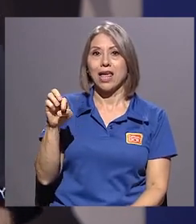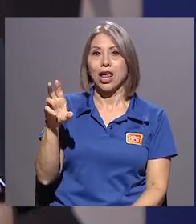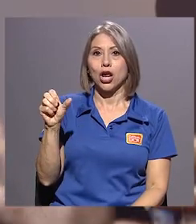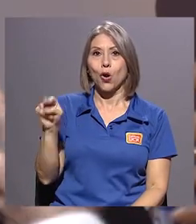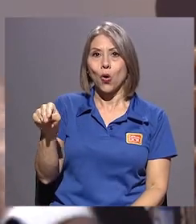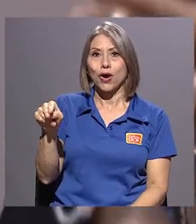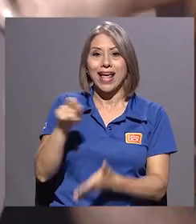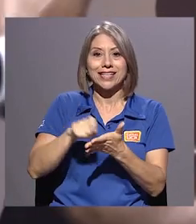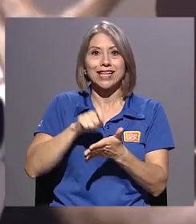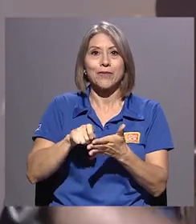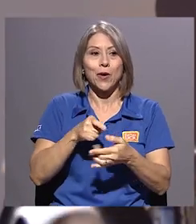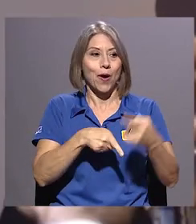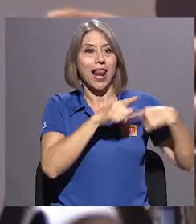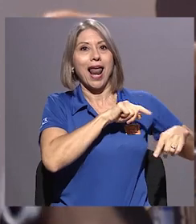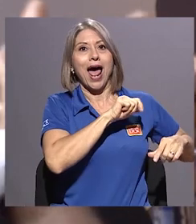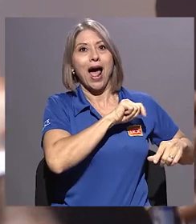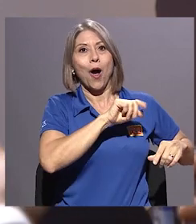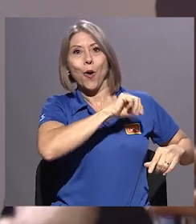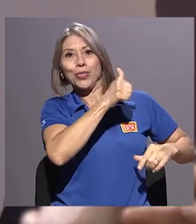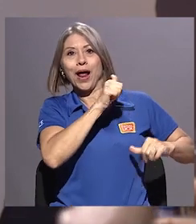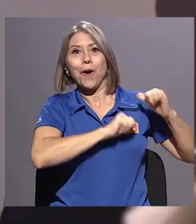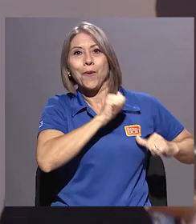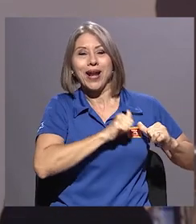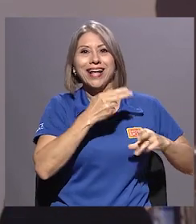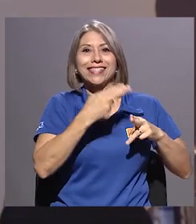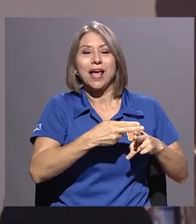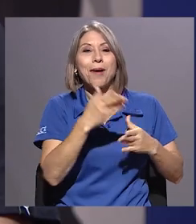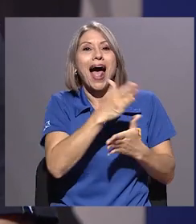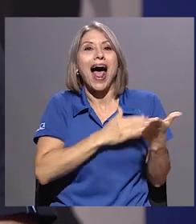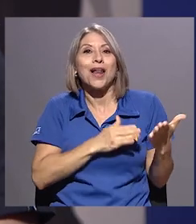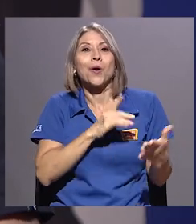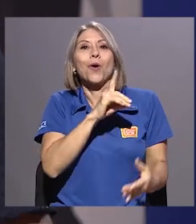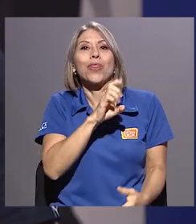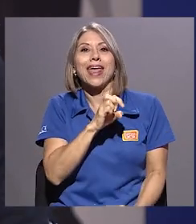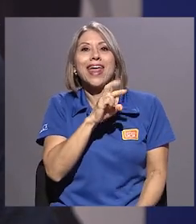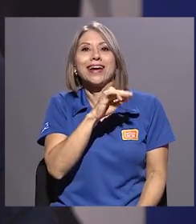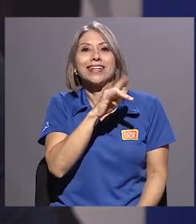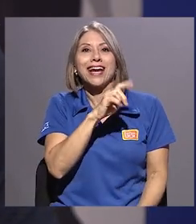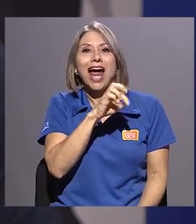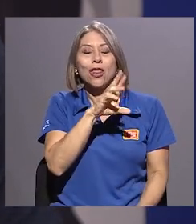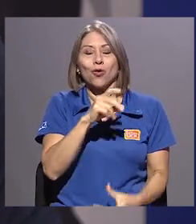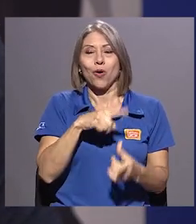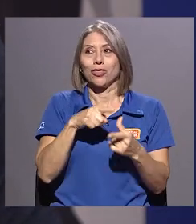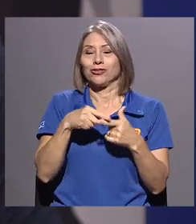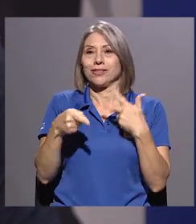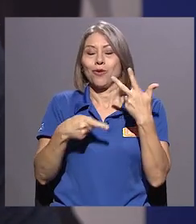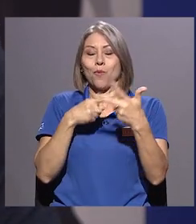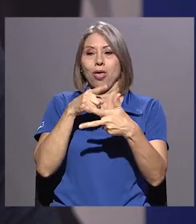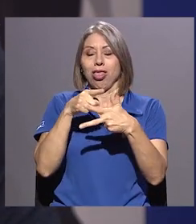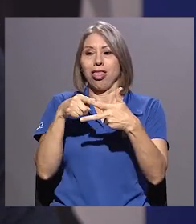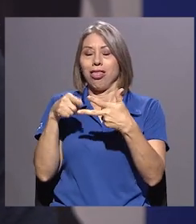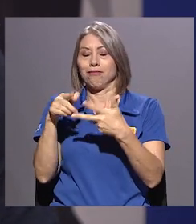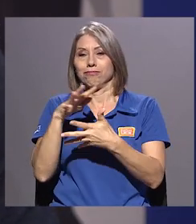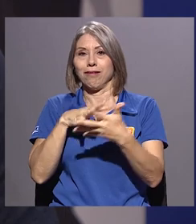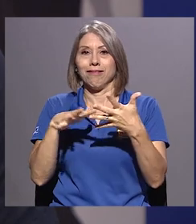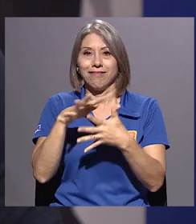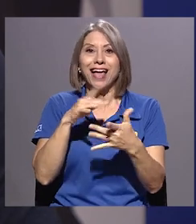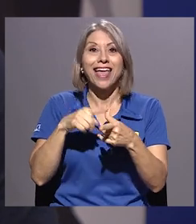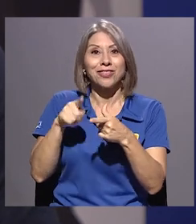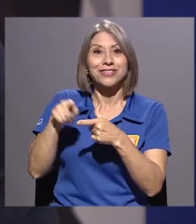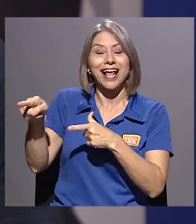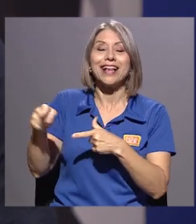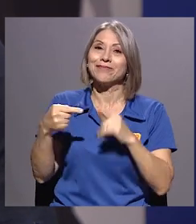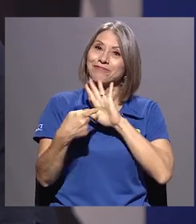Entonces, se dio como una especie de trío rarísimo y él particularmente manifestó mucha alegría al enterarse de